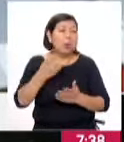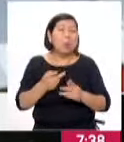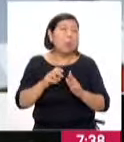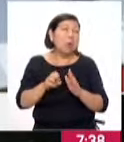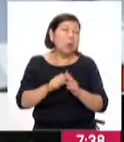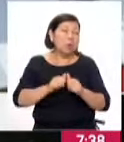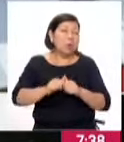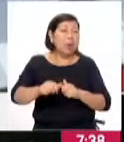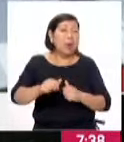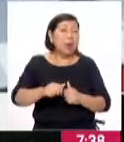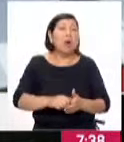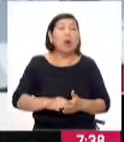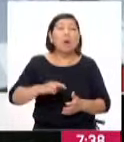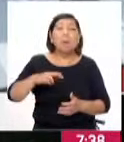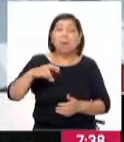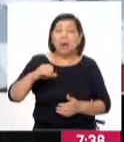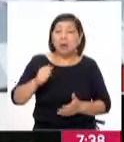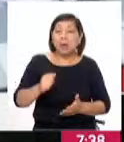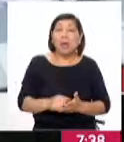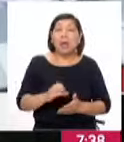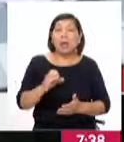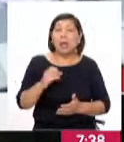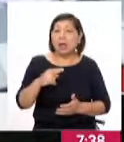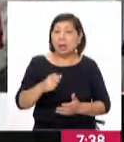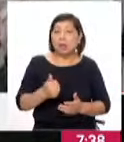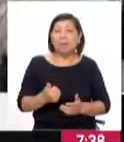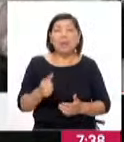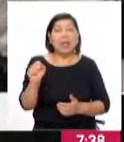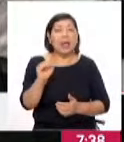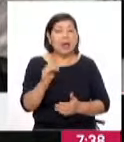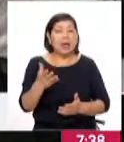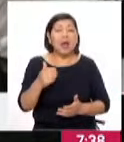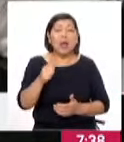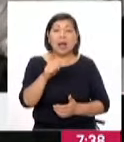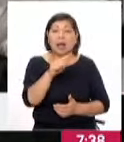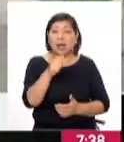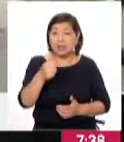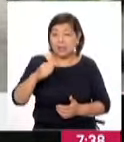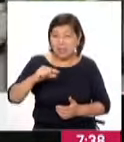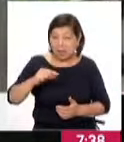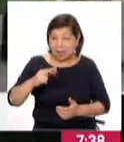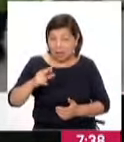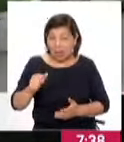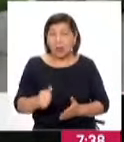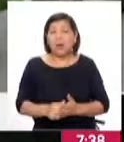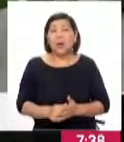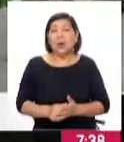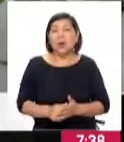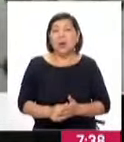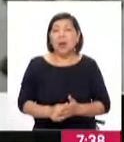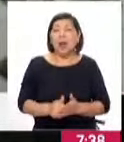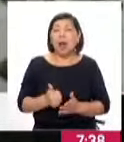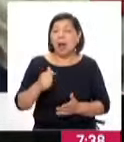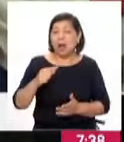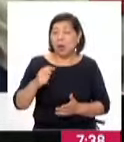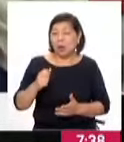Macusani, Cabanías, Asillo, Asangaro, y por la zona de Acora,